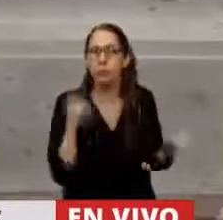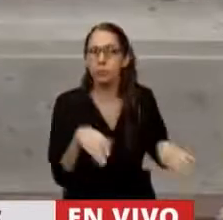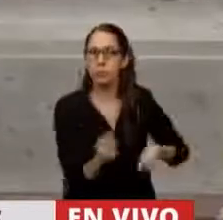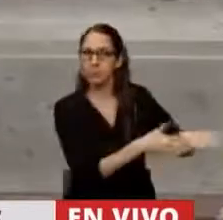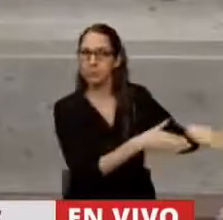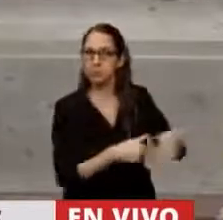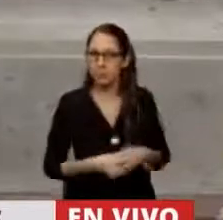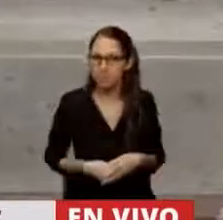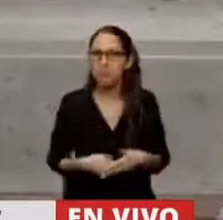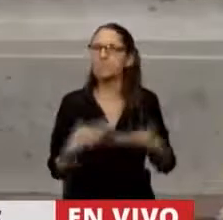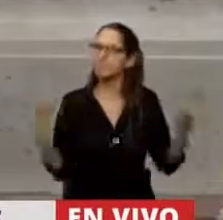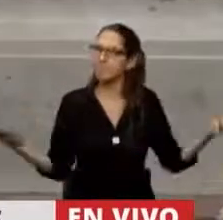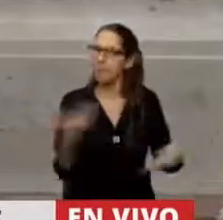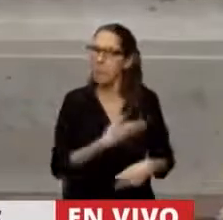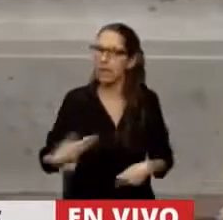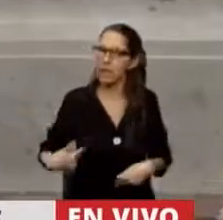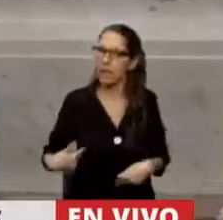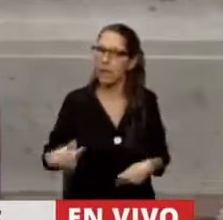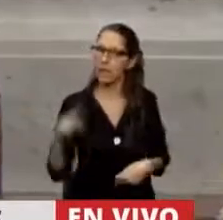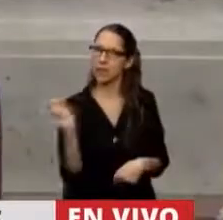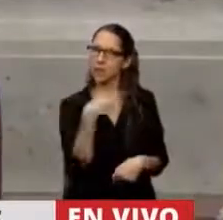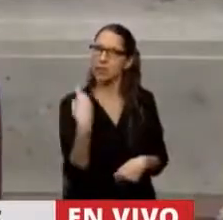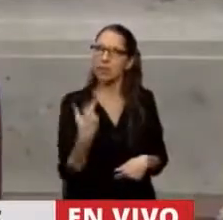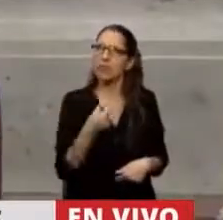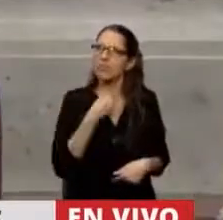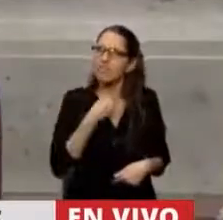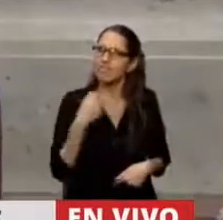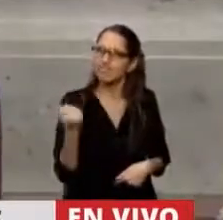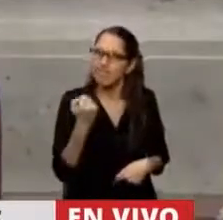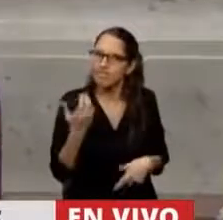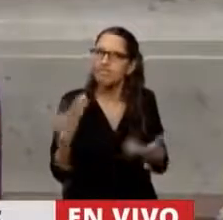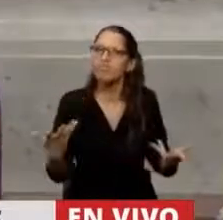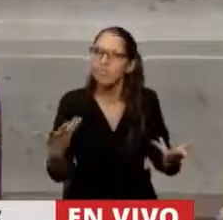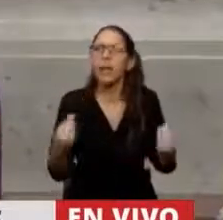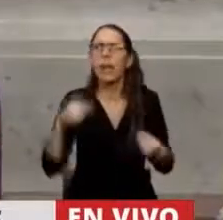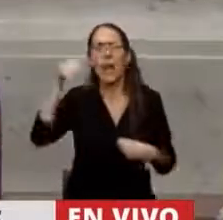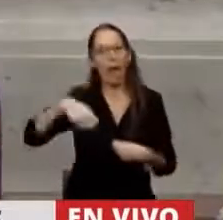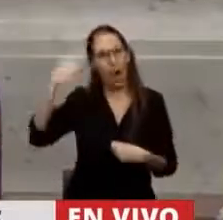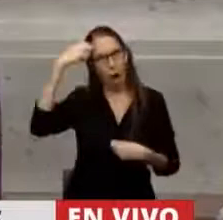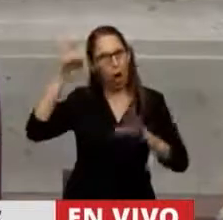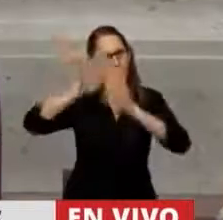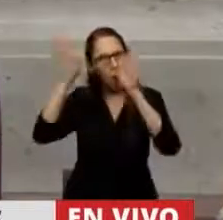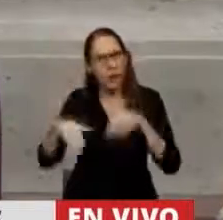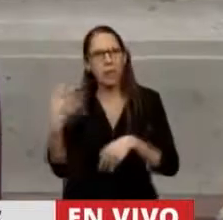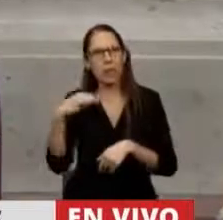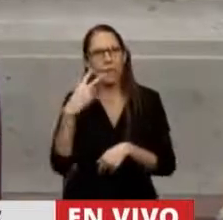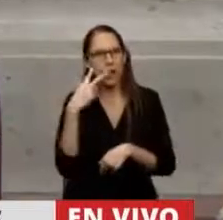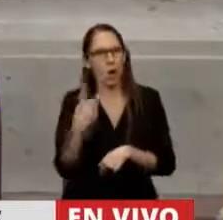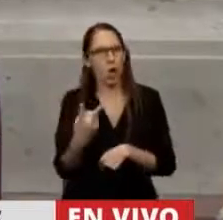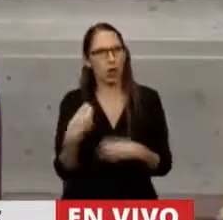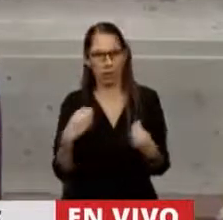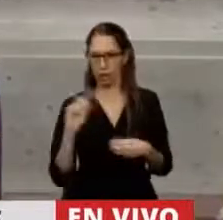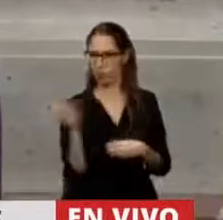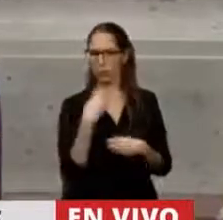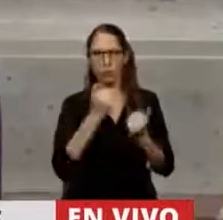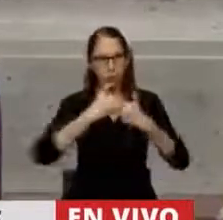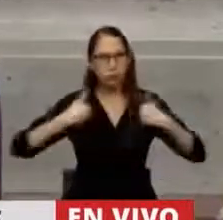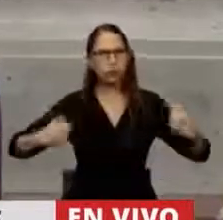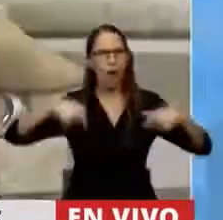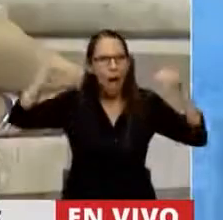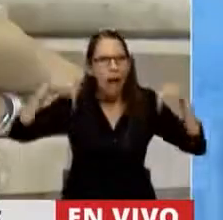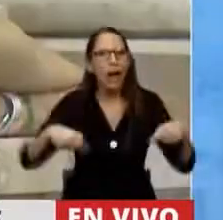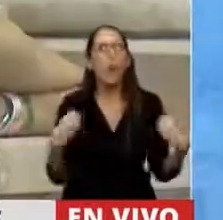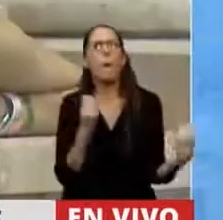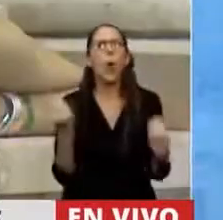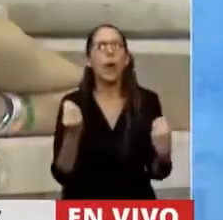Por eso, Presidente, esperamos que este Congreso reconozca que si estamos acá, es por